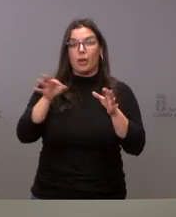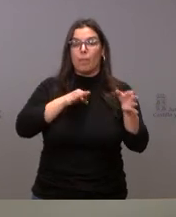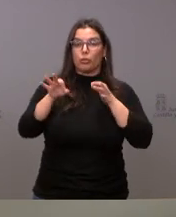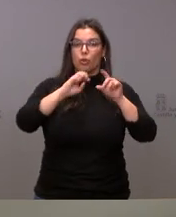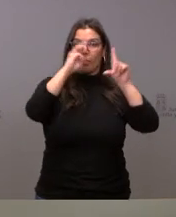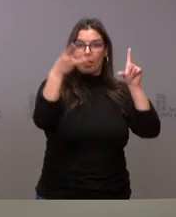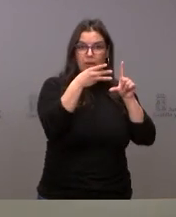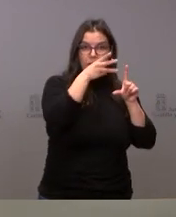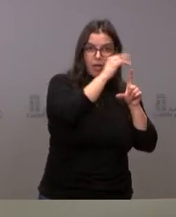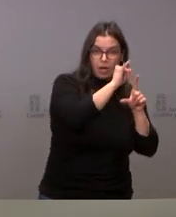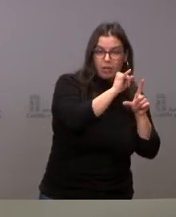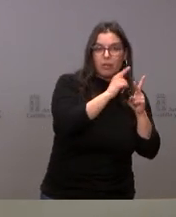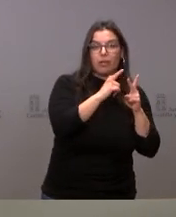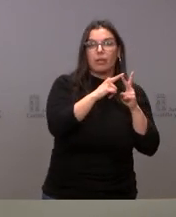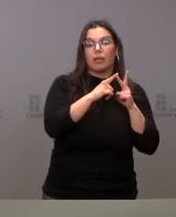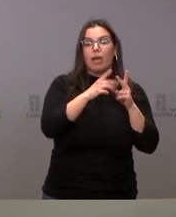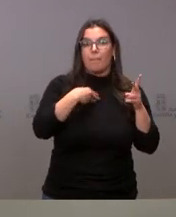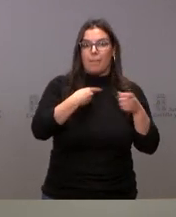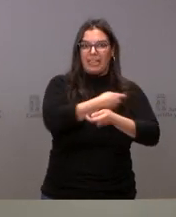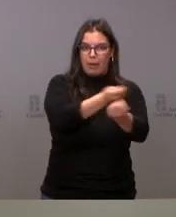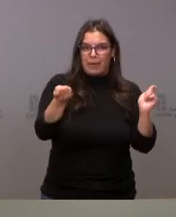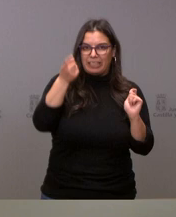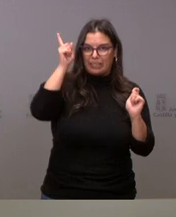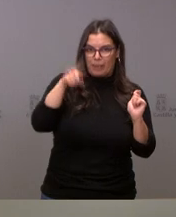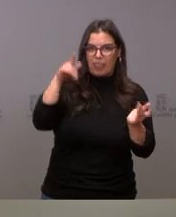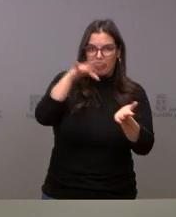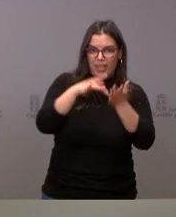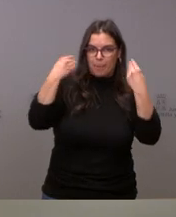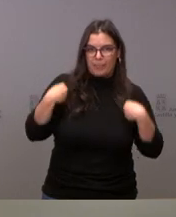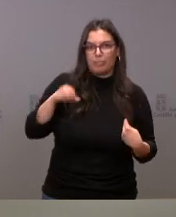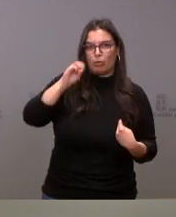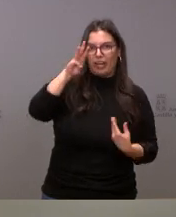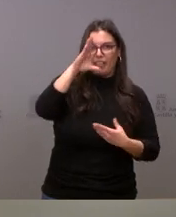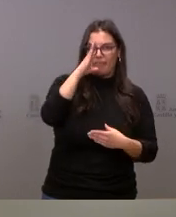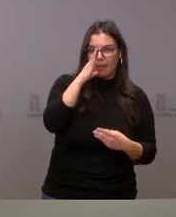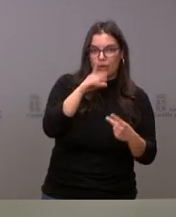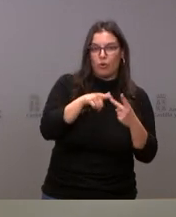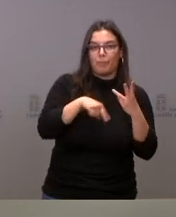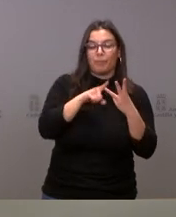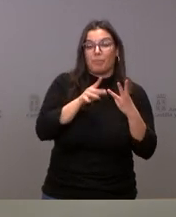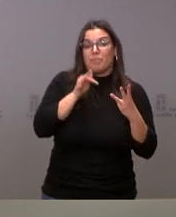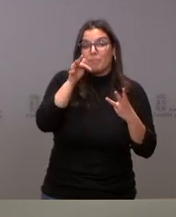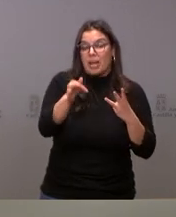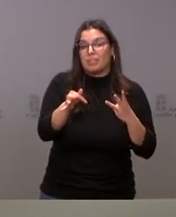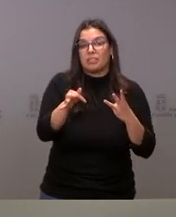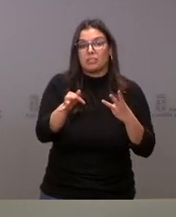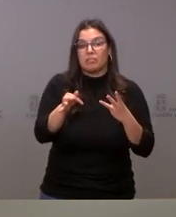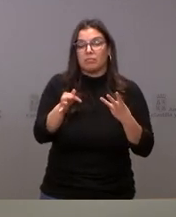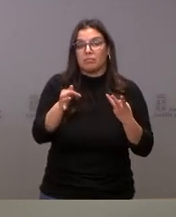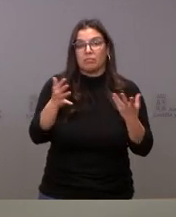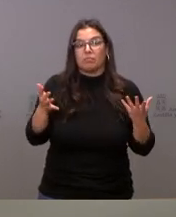la web lo van a tener también físicamente el día de las elecciones y no supone